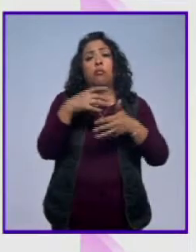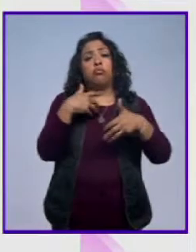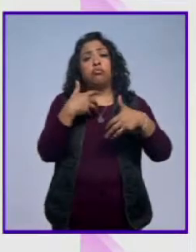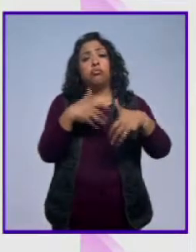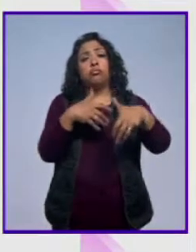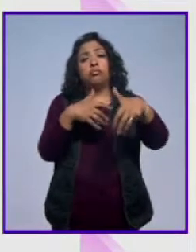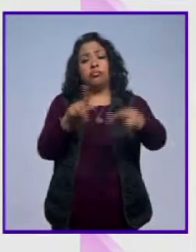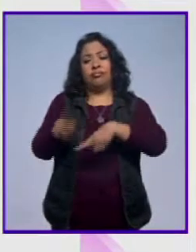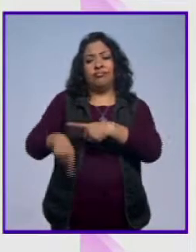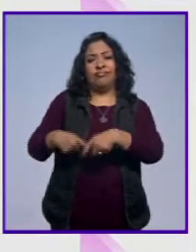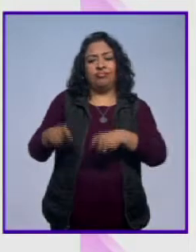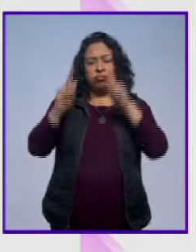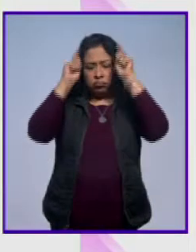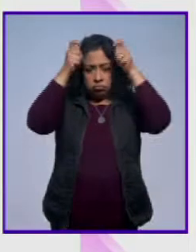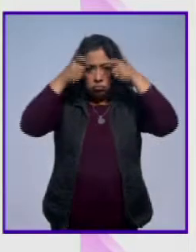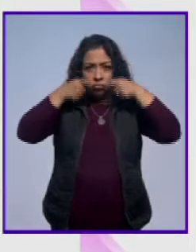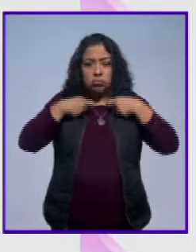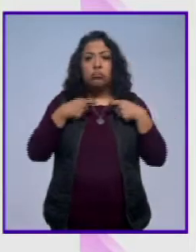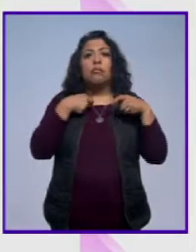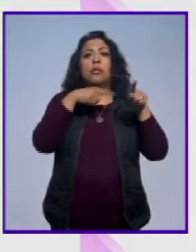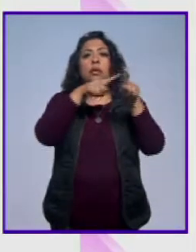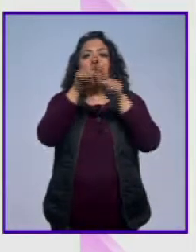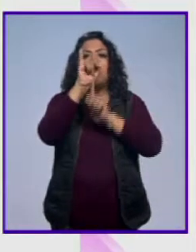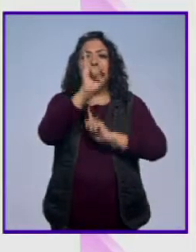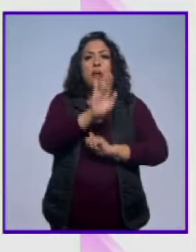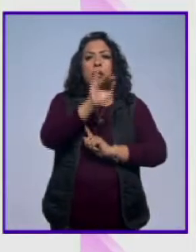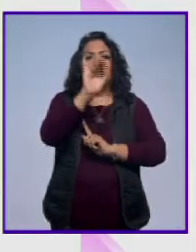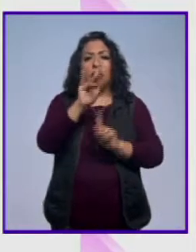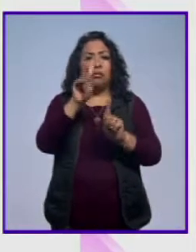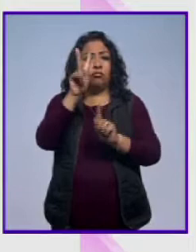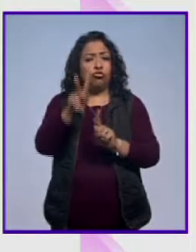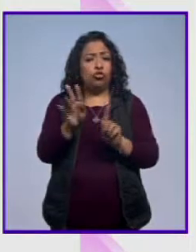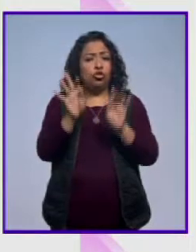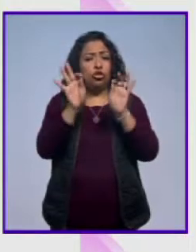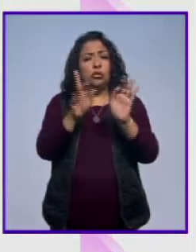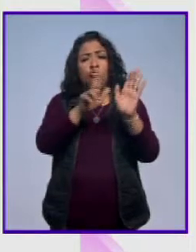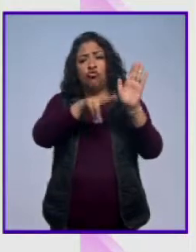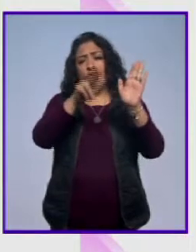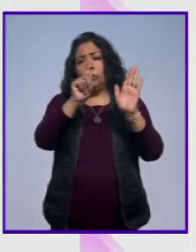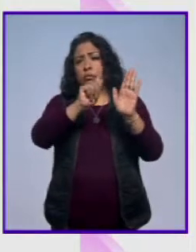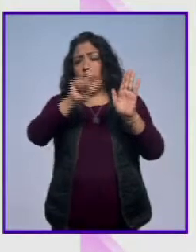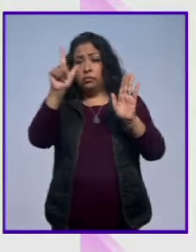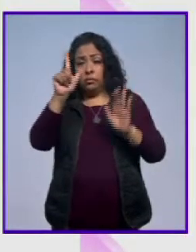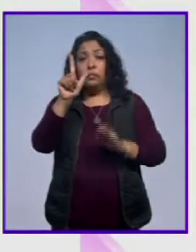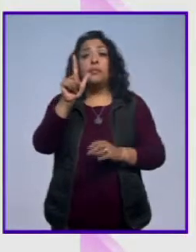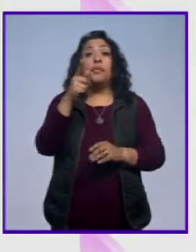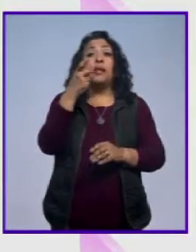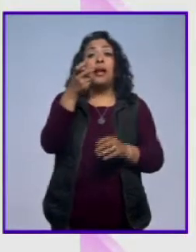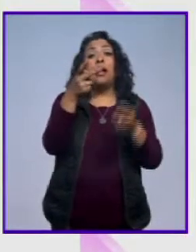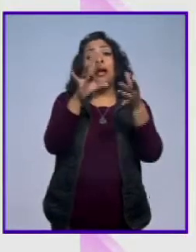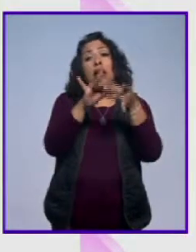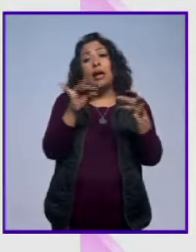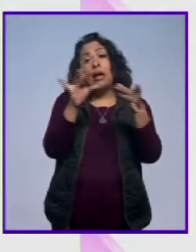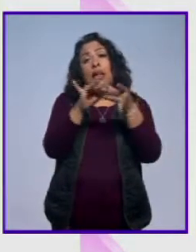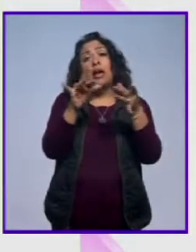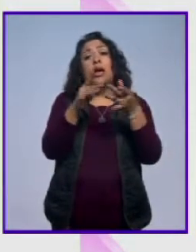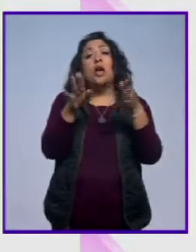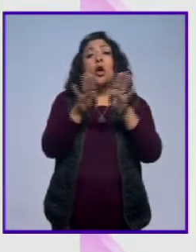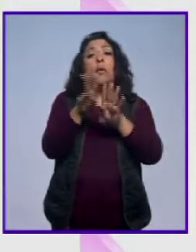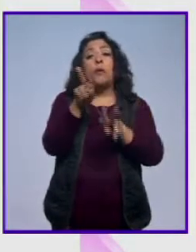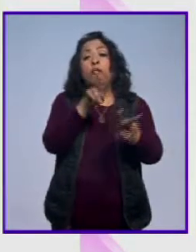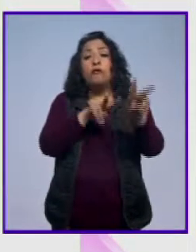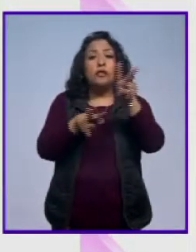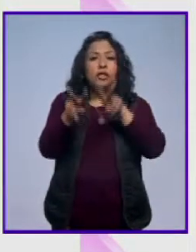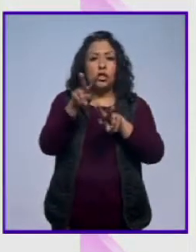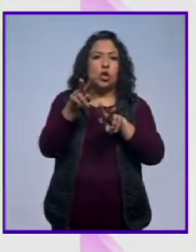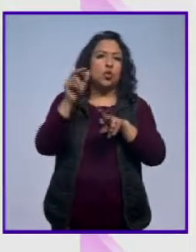con frailes encapuchados y diferentes imágenes de gran calidad pictórica, mismos que narran la mezcla entre la cosmovisión